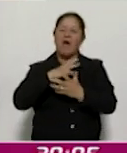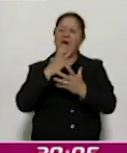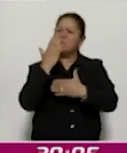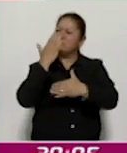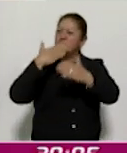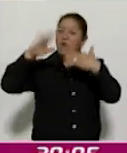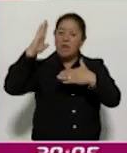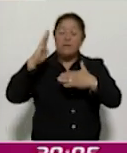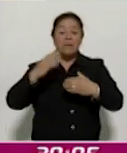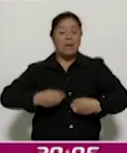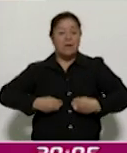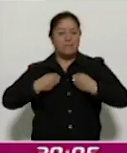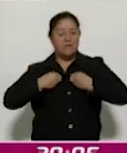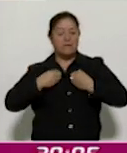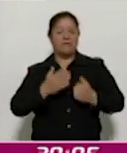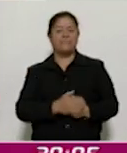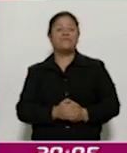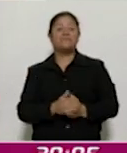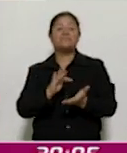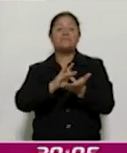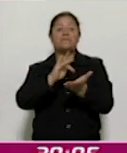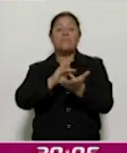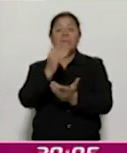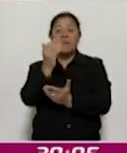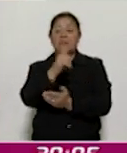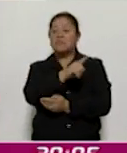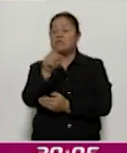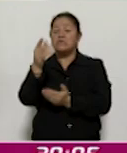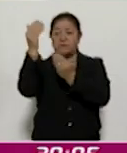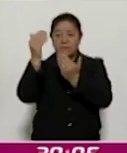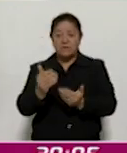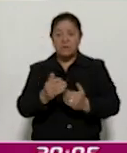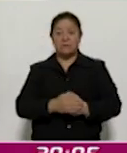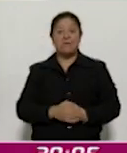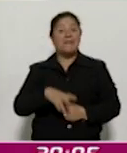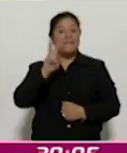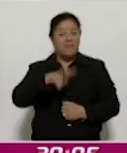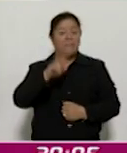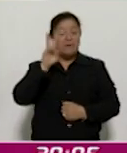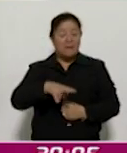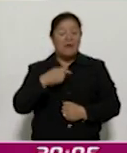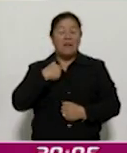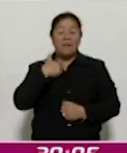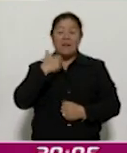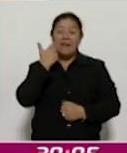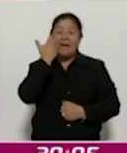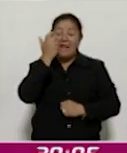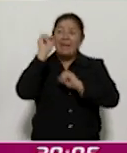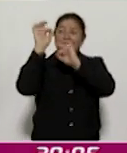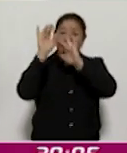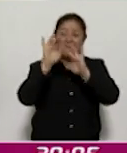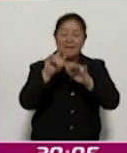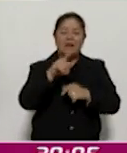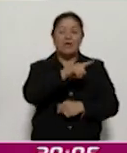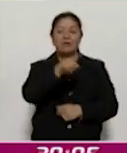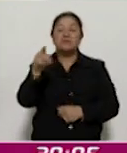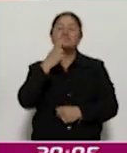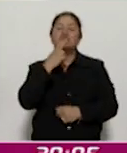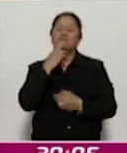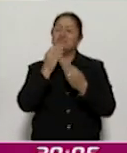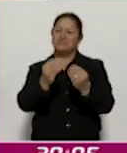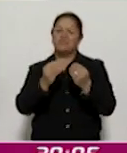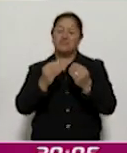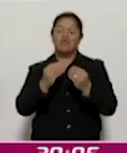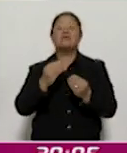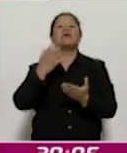vida. Gracias por estar aquí y deseo de corazón que les sirva muchísimo y que logremos muchas cosas.